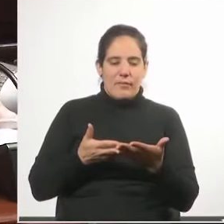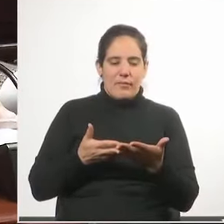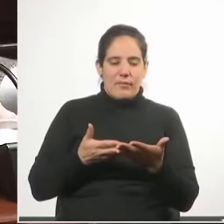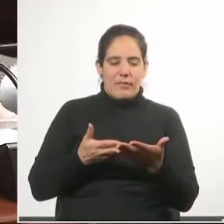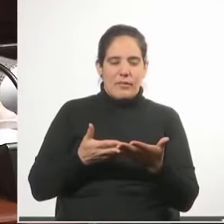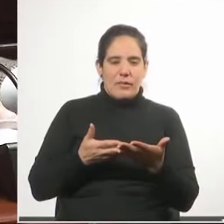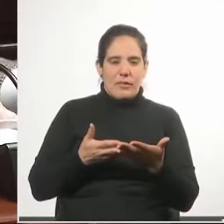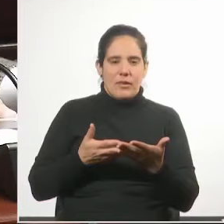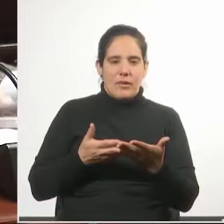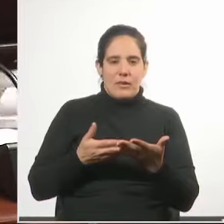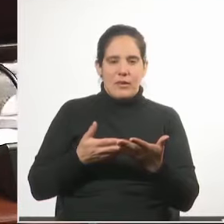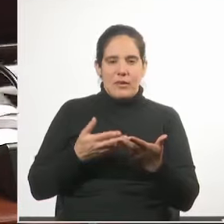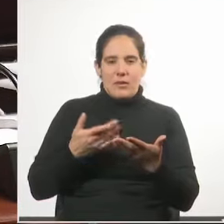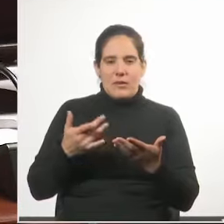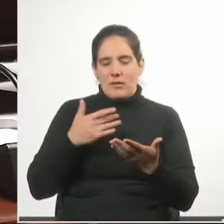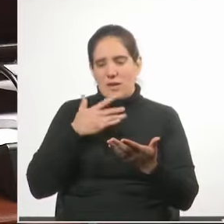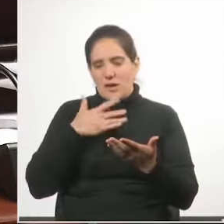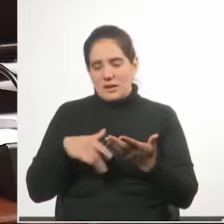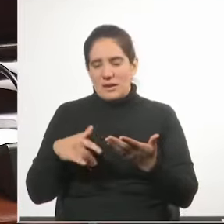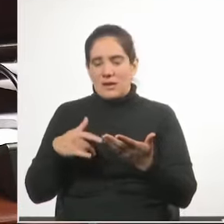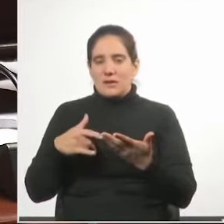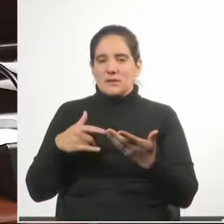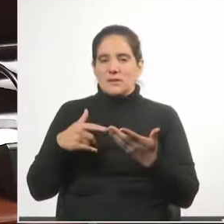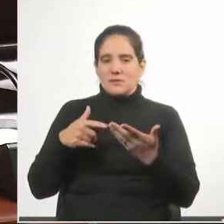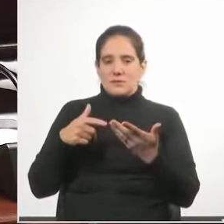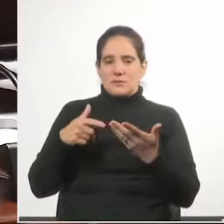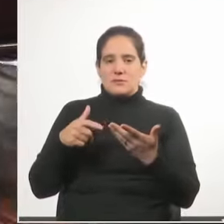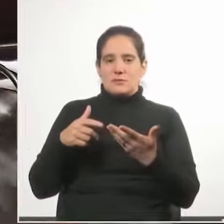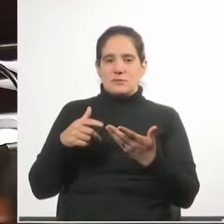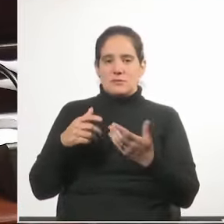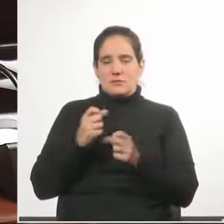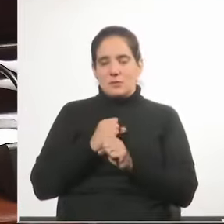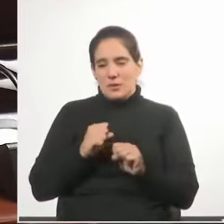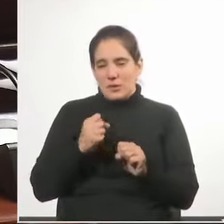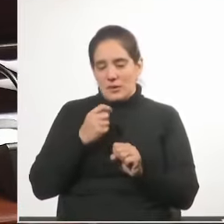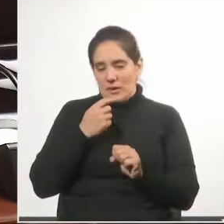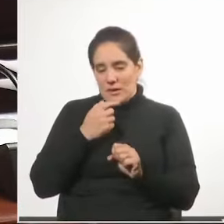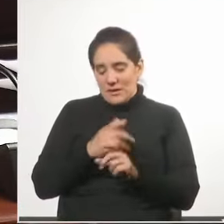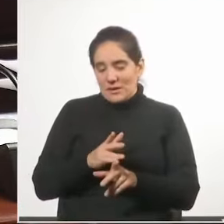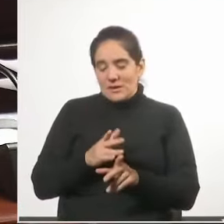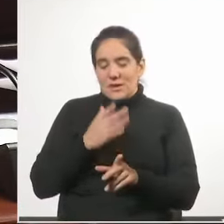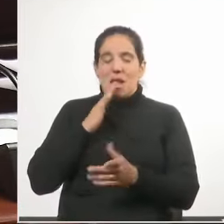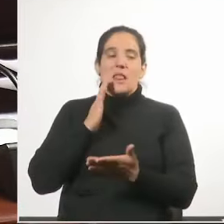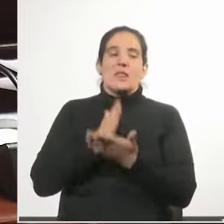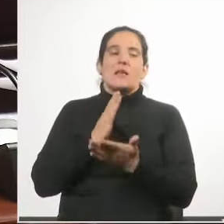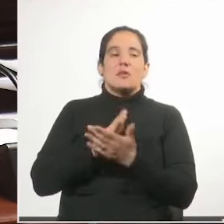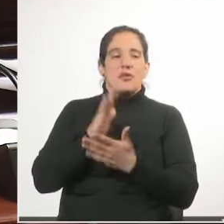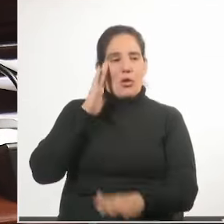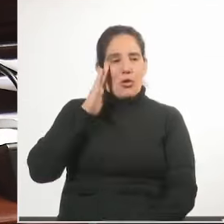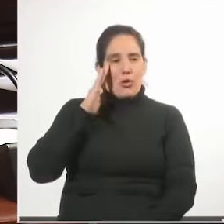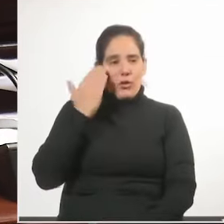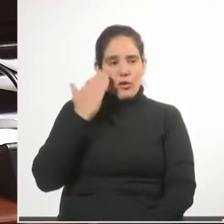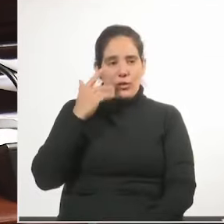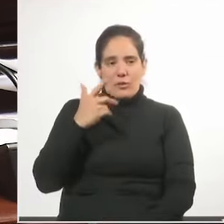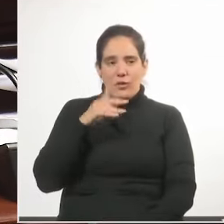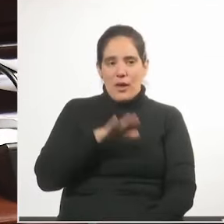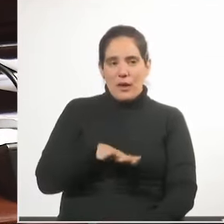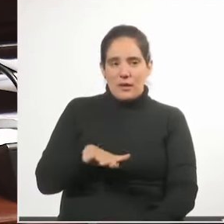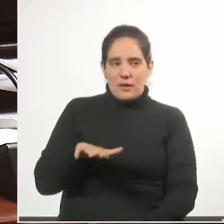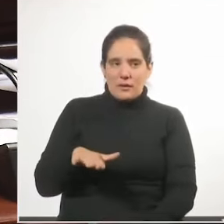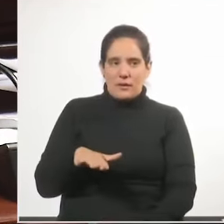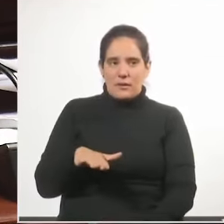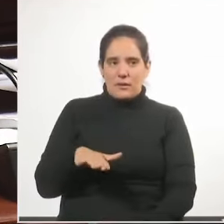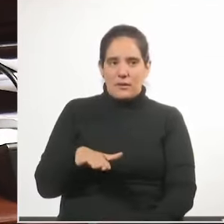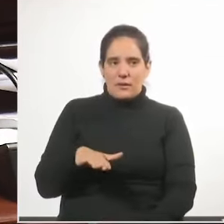interpretación de esta facultad que el derecho le reconoce a la niñez.